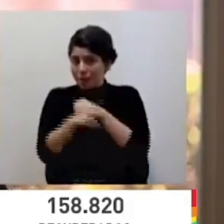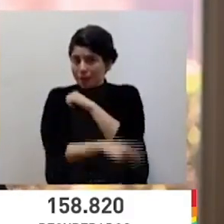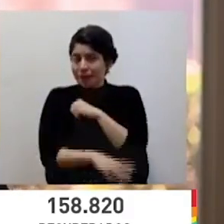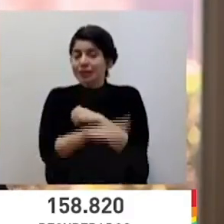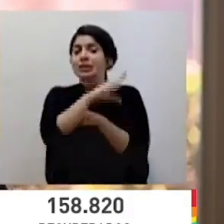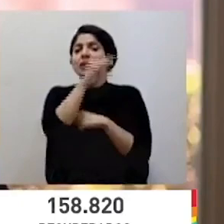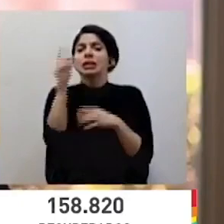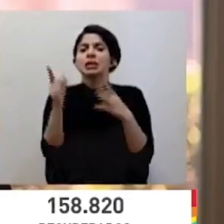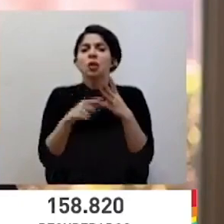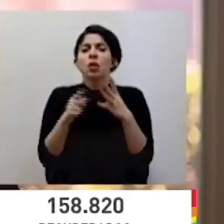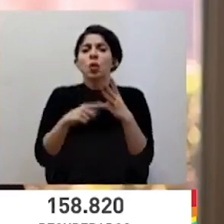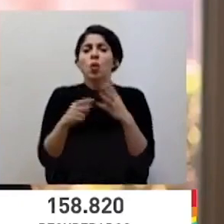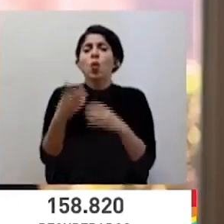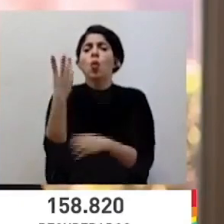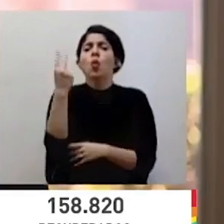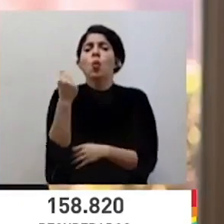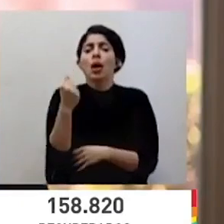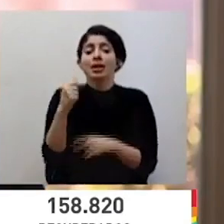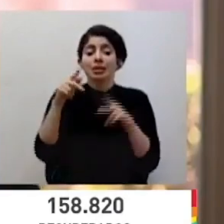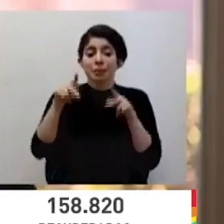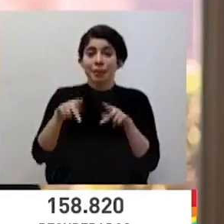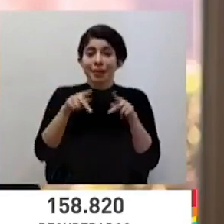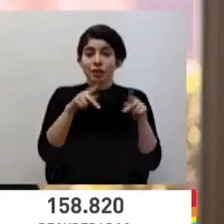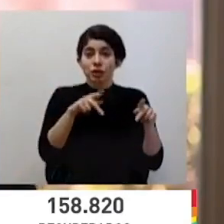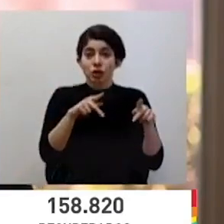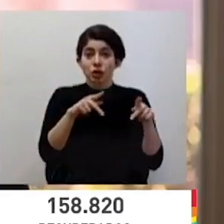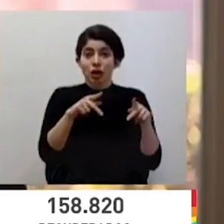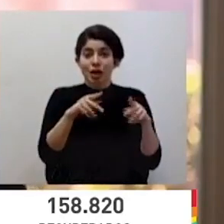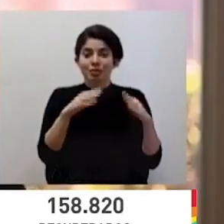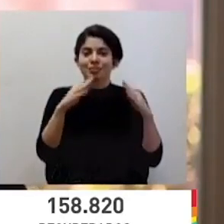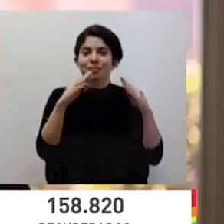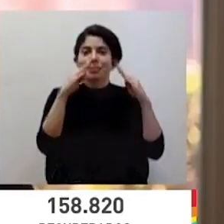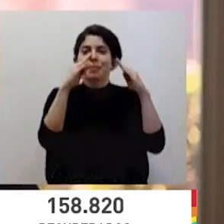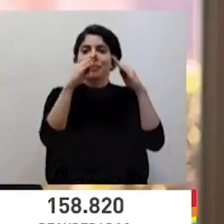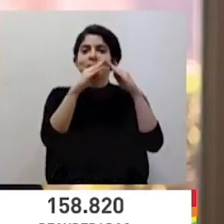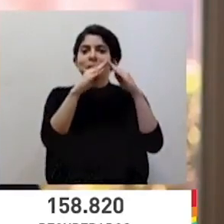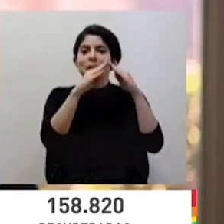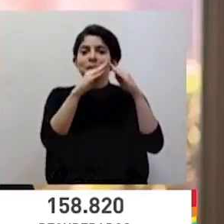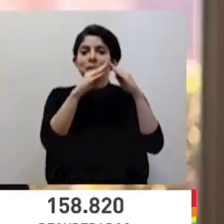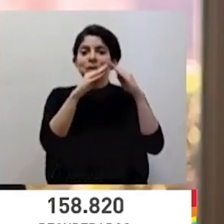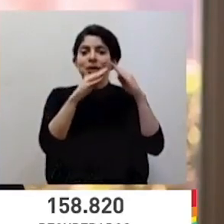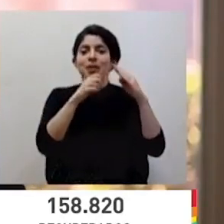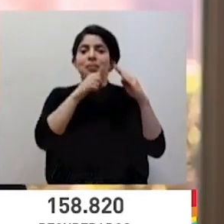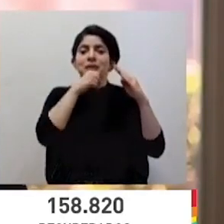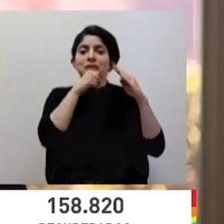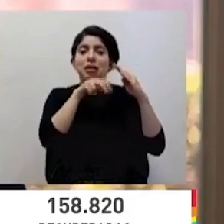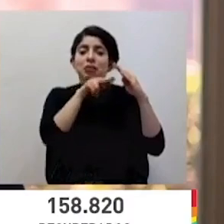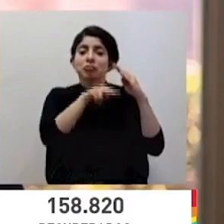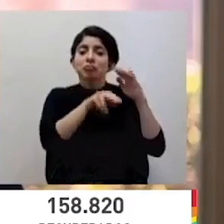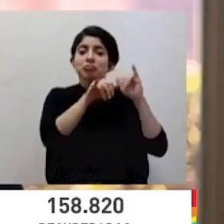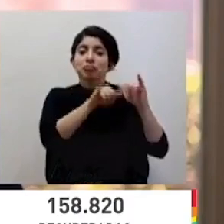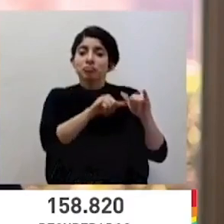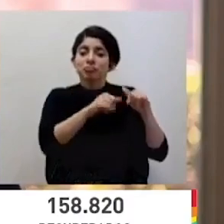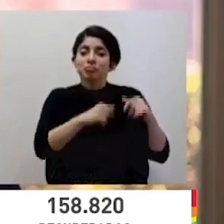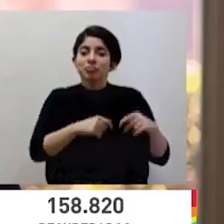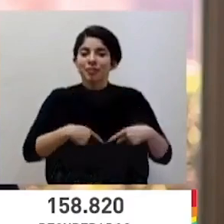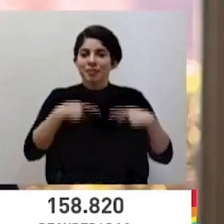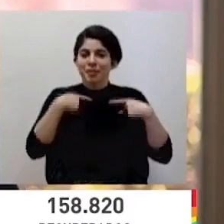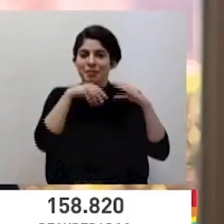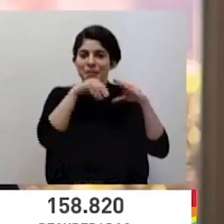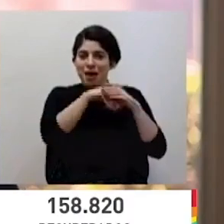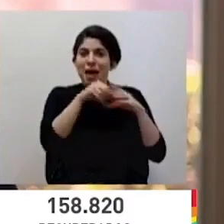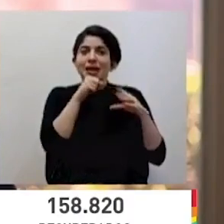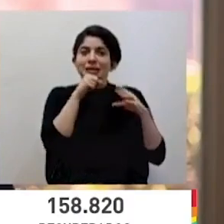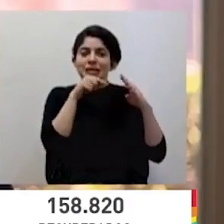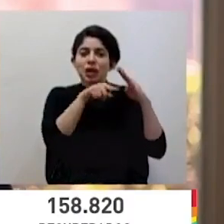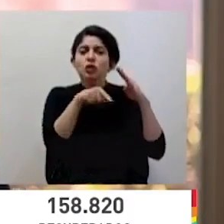cuánto de las personas en hogares de larga permanencia, en sitios de residencia de larga permanencia,